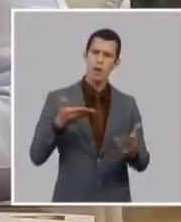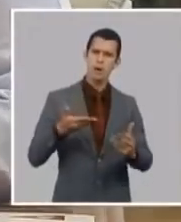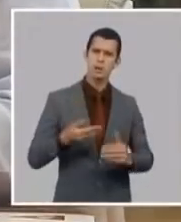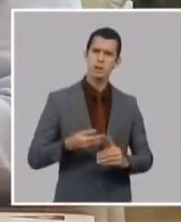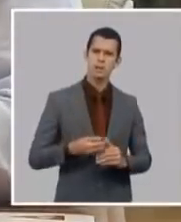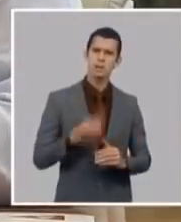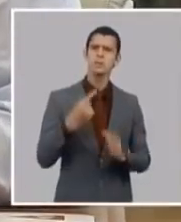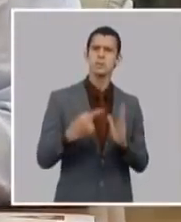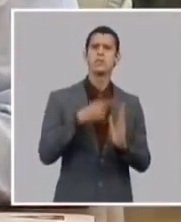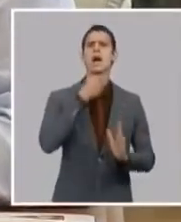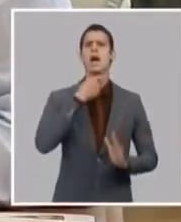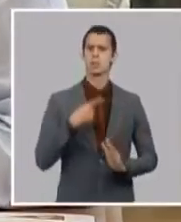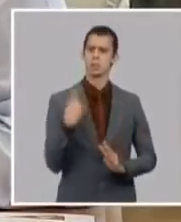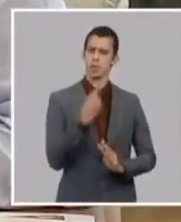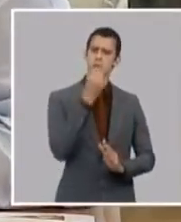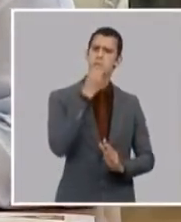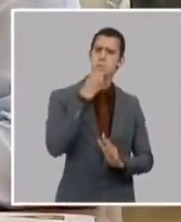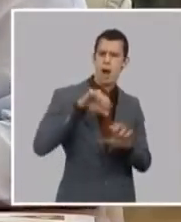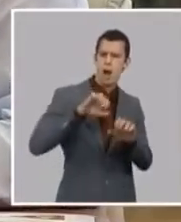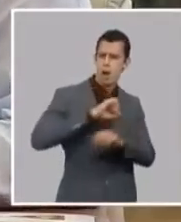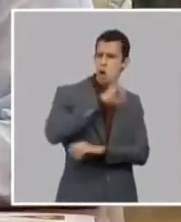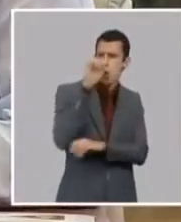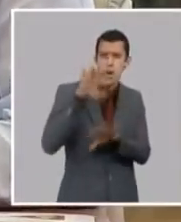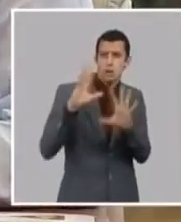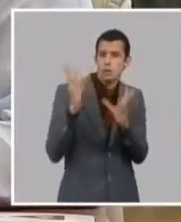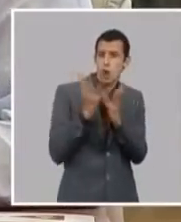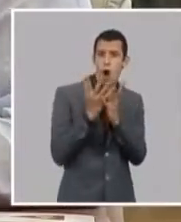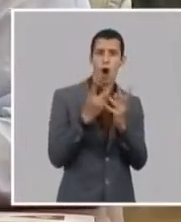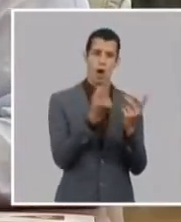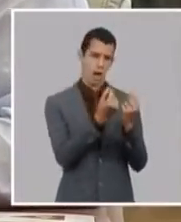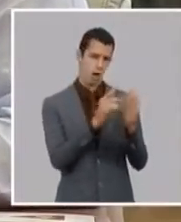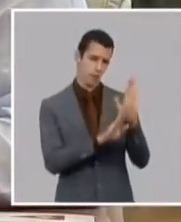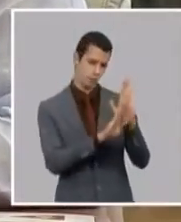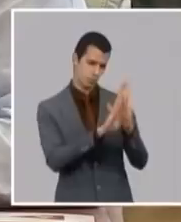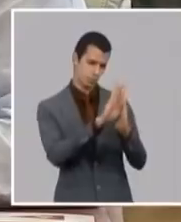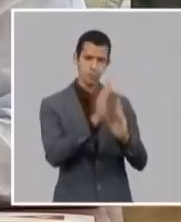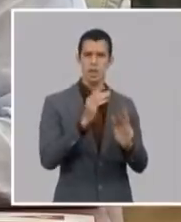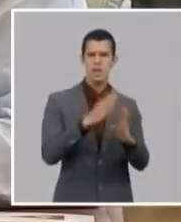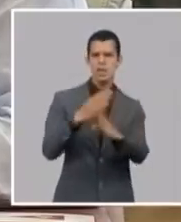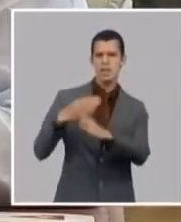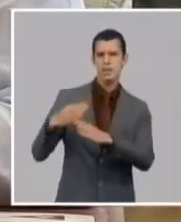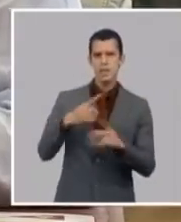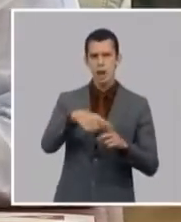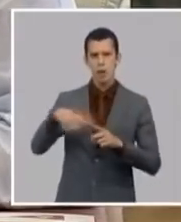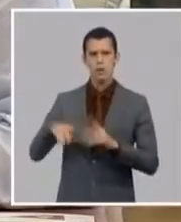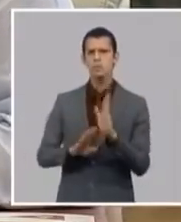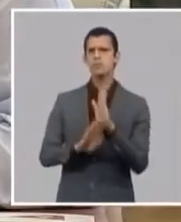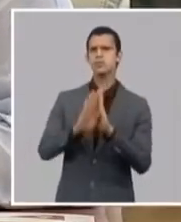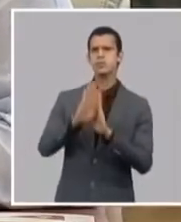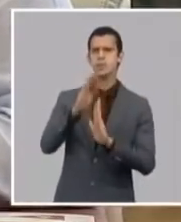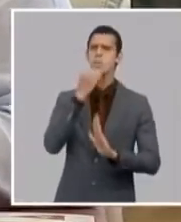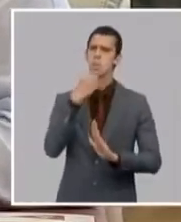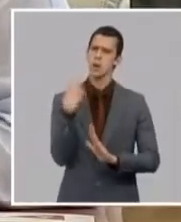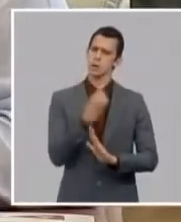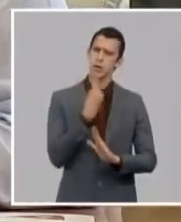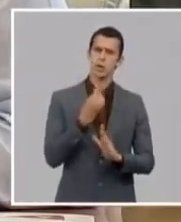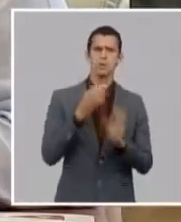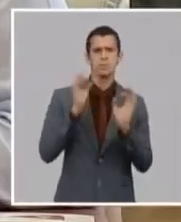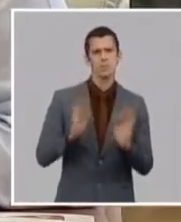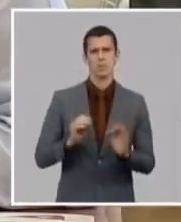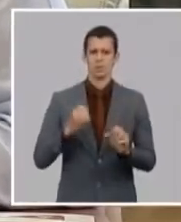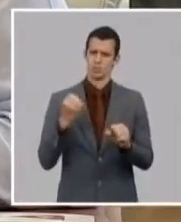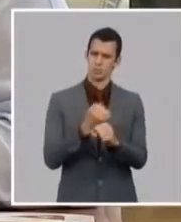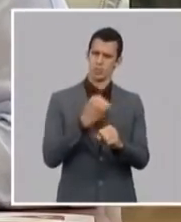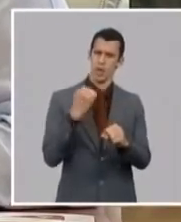alcanzamos y si nosotros alcanzamos esa prosperidad económica yo estoy convencido que nosotros entonces podemos multiplicar la inmensa